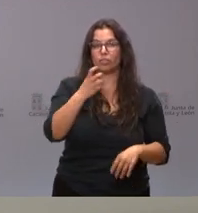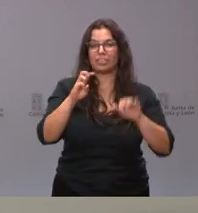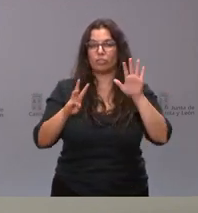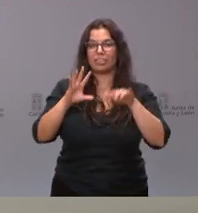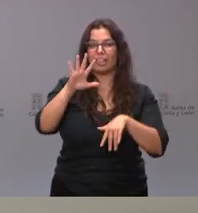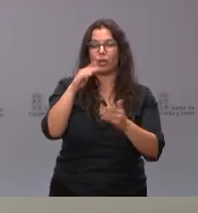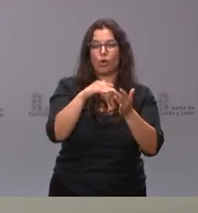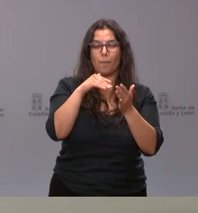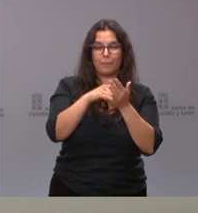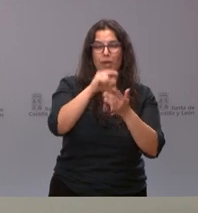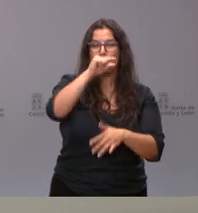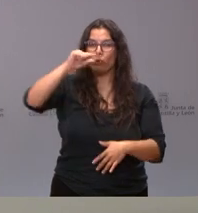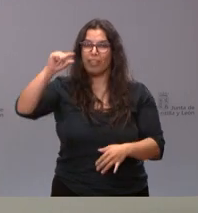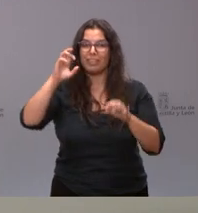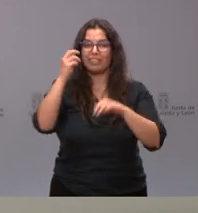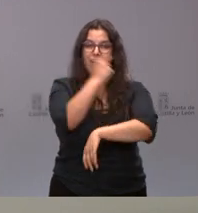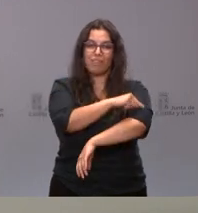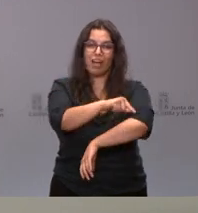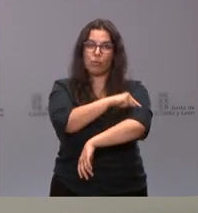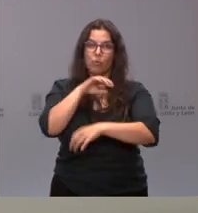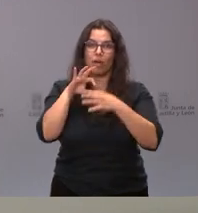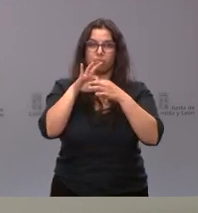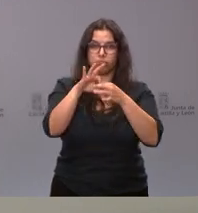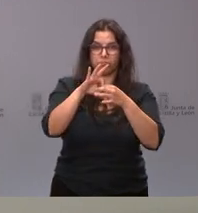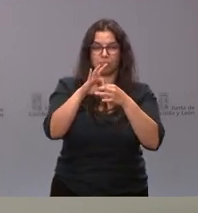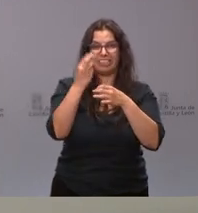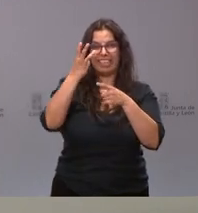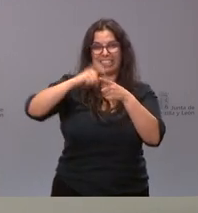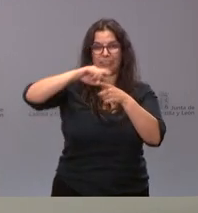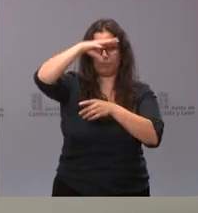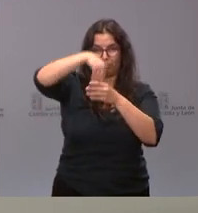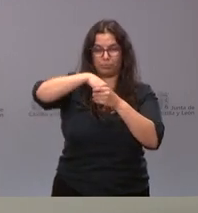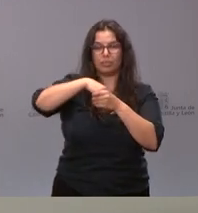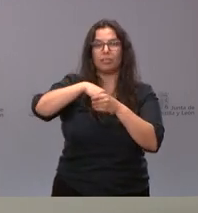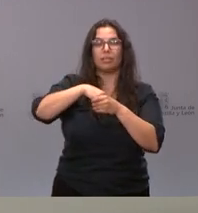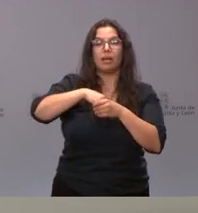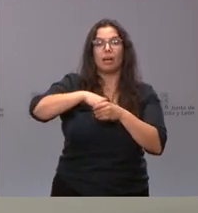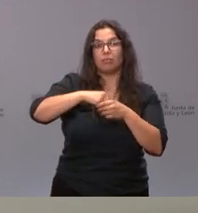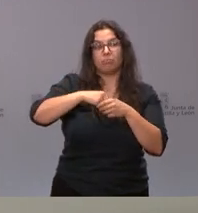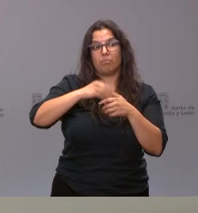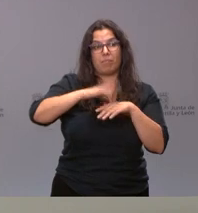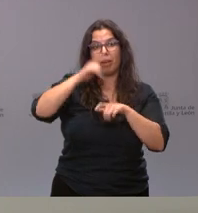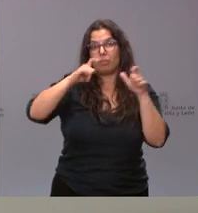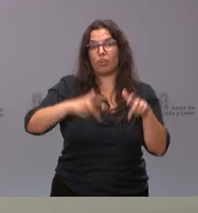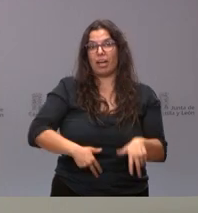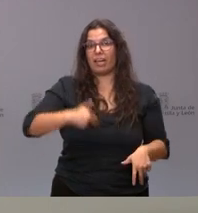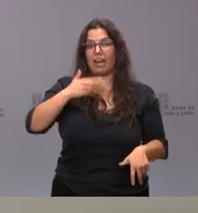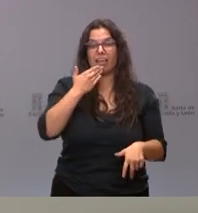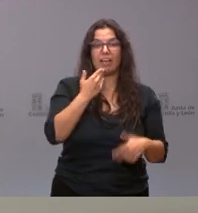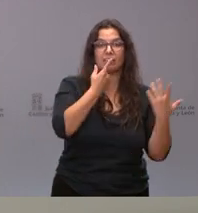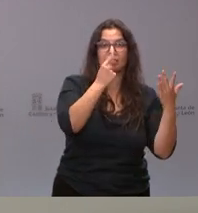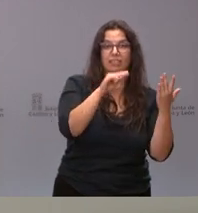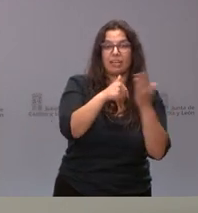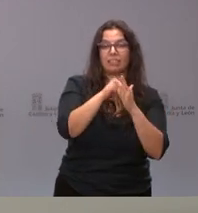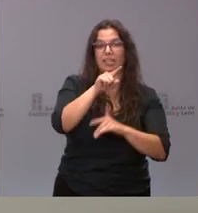.000 unidades de la vacuna inactivada tetravalente destinadas para la población general de entre 60 y